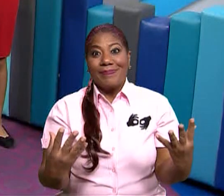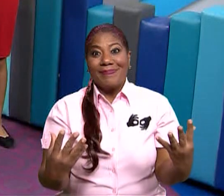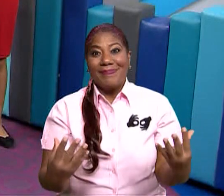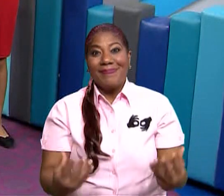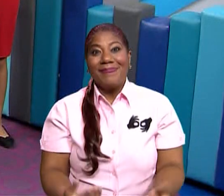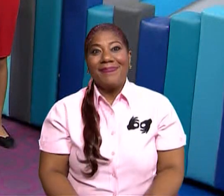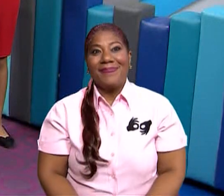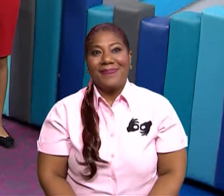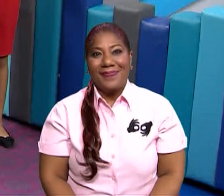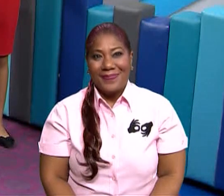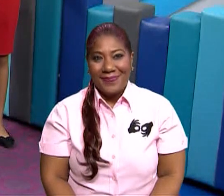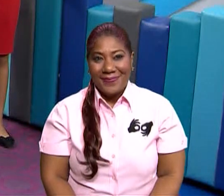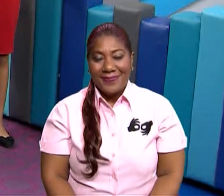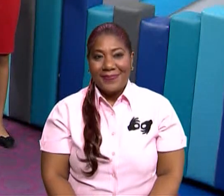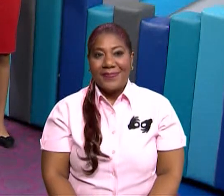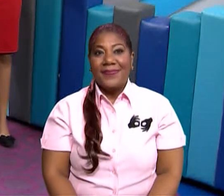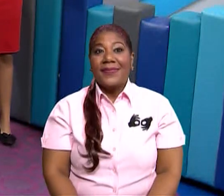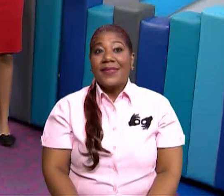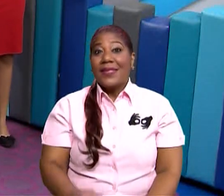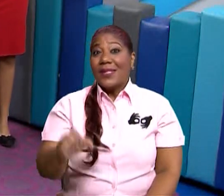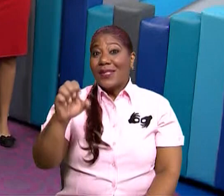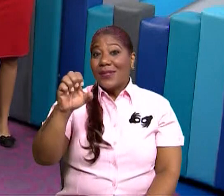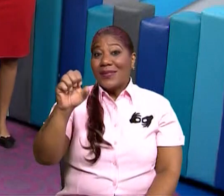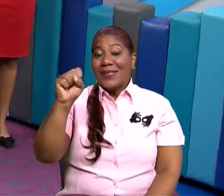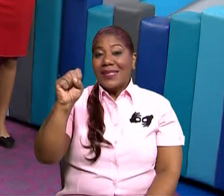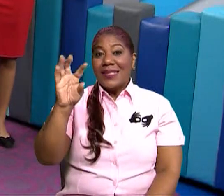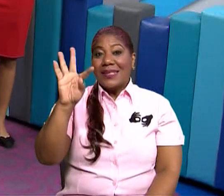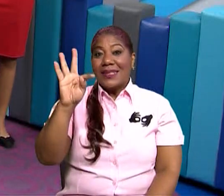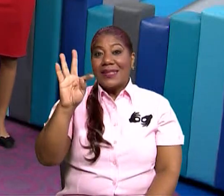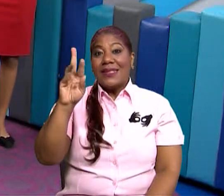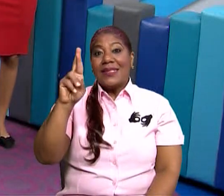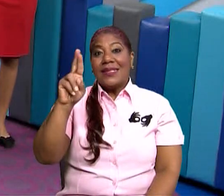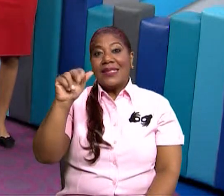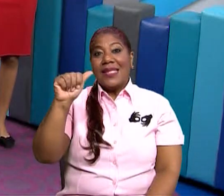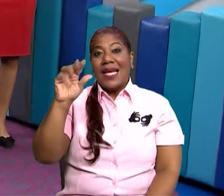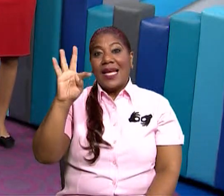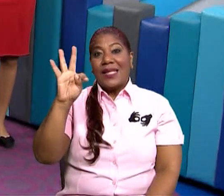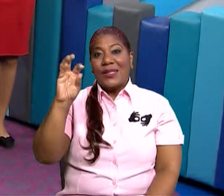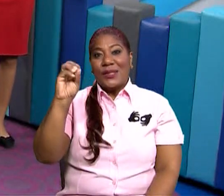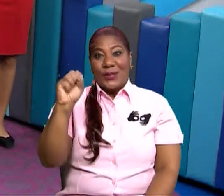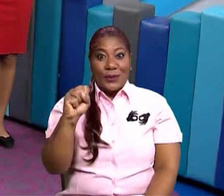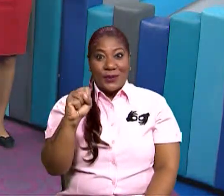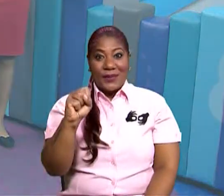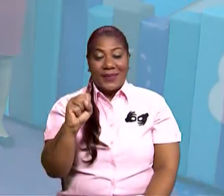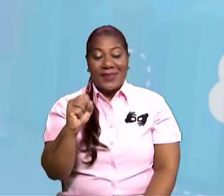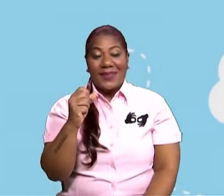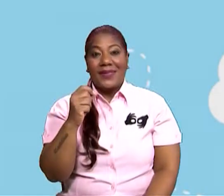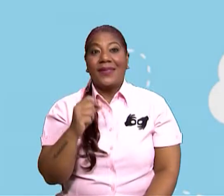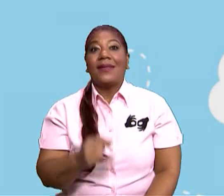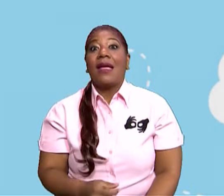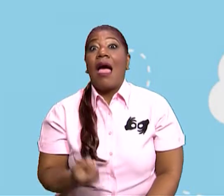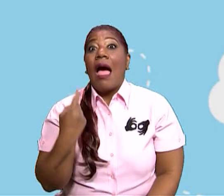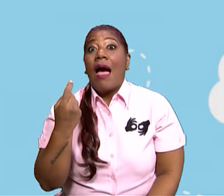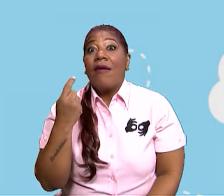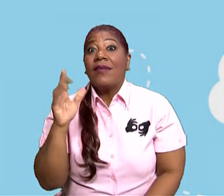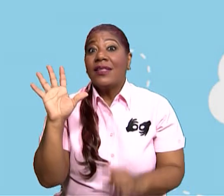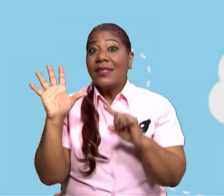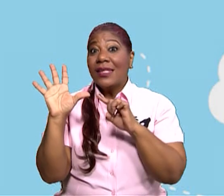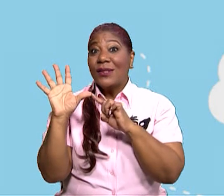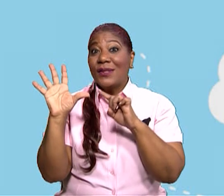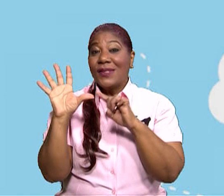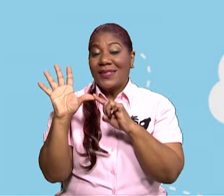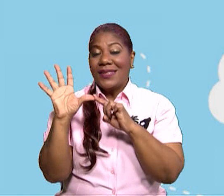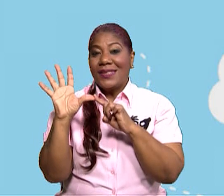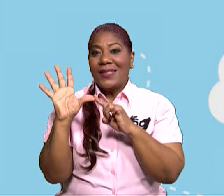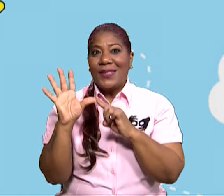entonces, maestra. Muy interesante, ¿verdad? Así Así es. Todavía nos queda un último estrato, maestra.